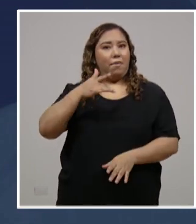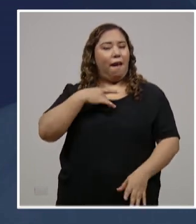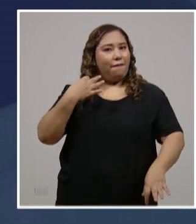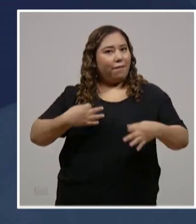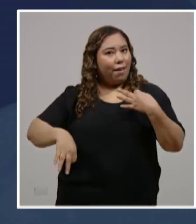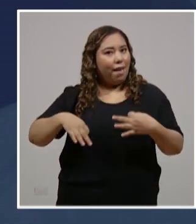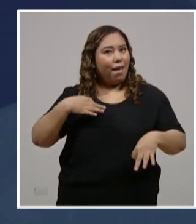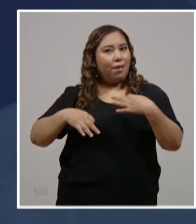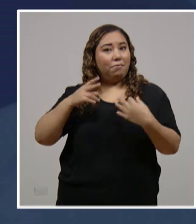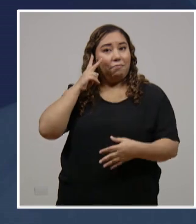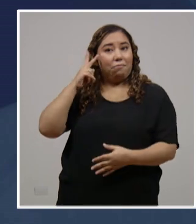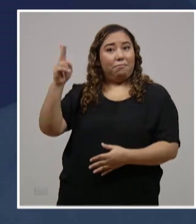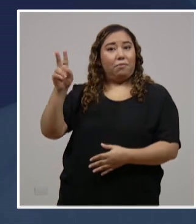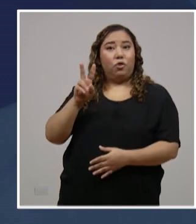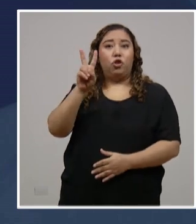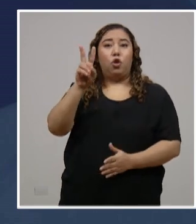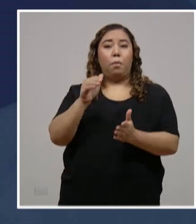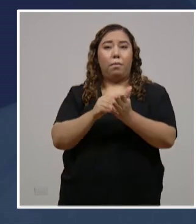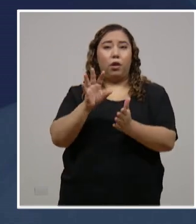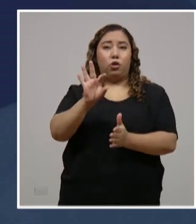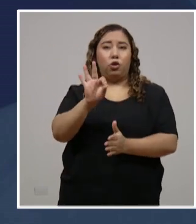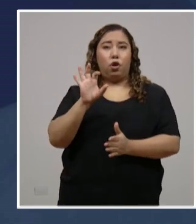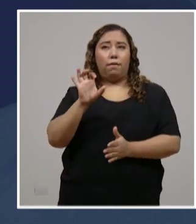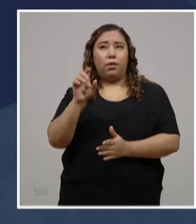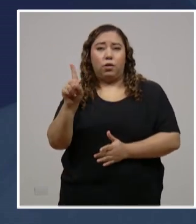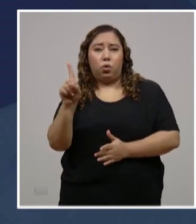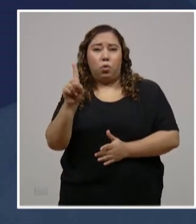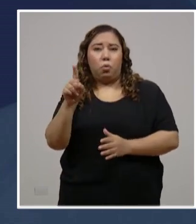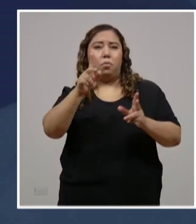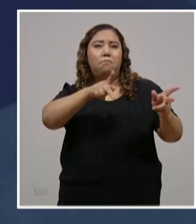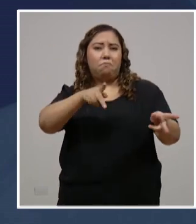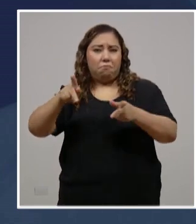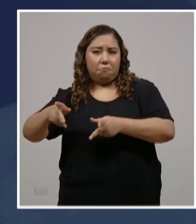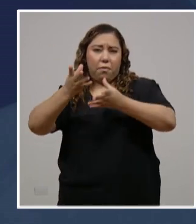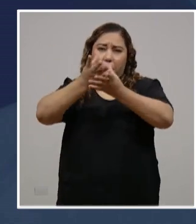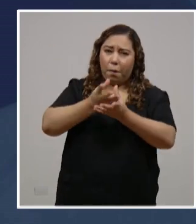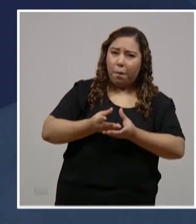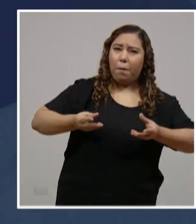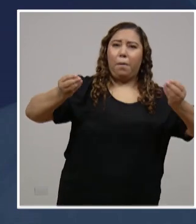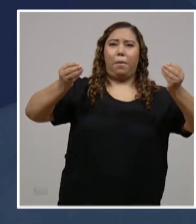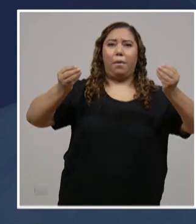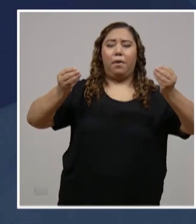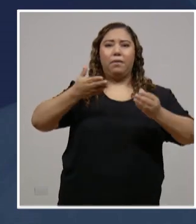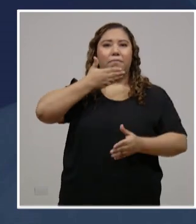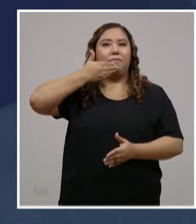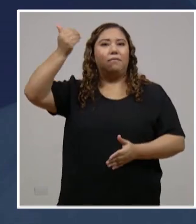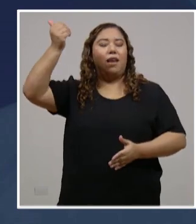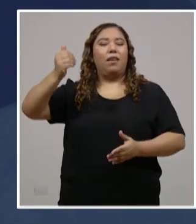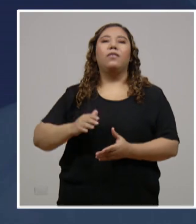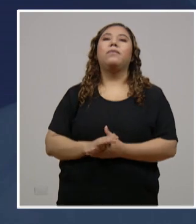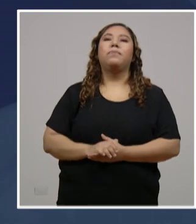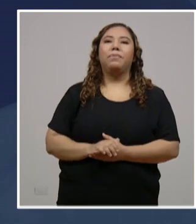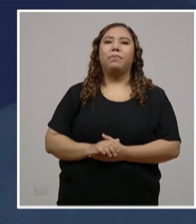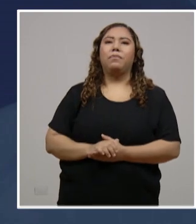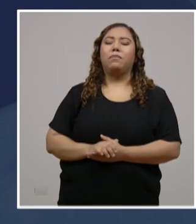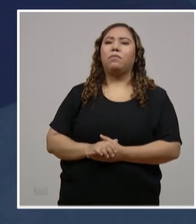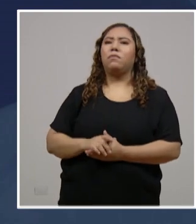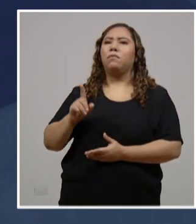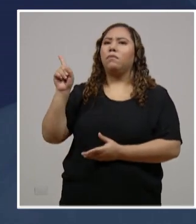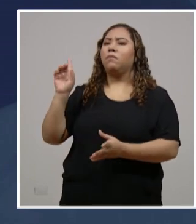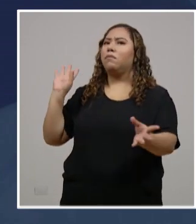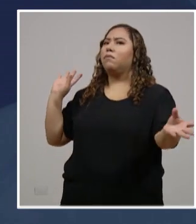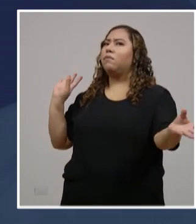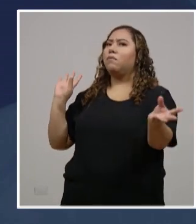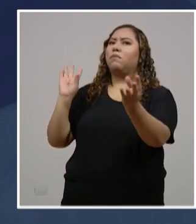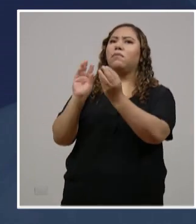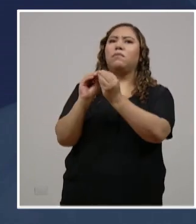,901 compatriotas que han vencido el coronavirus en nuestro país. Entonces, la situación de los pacientes